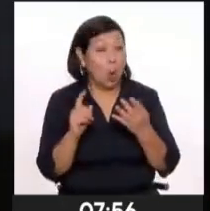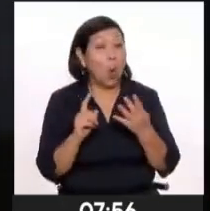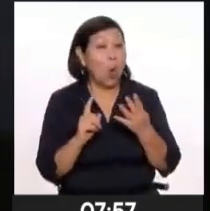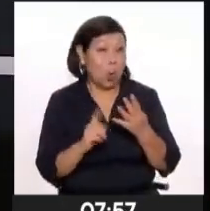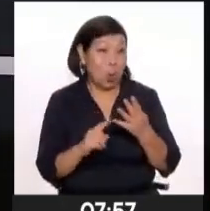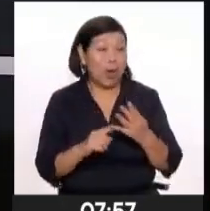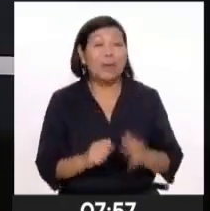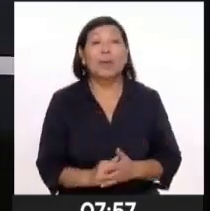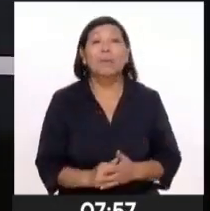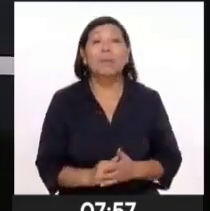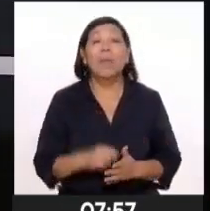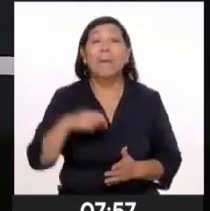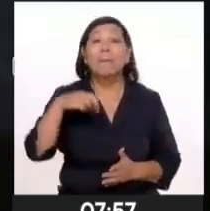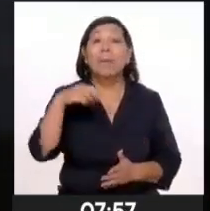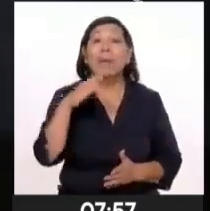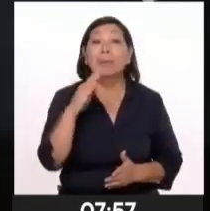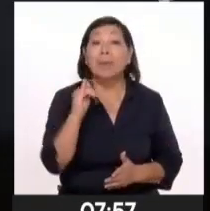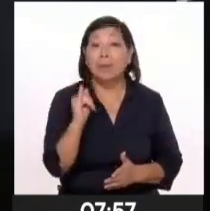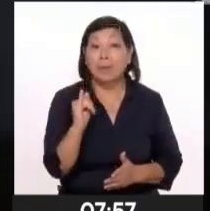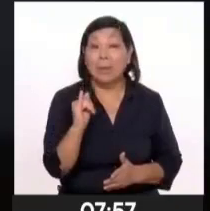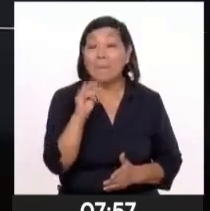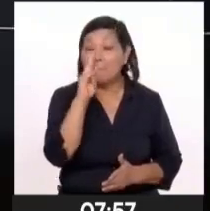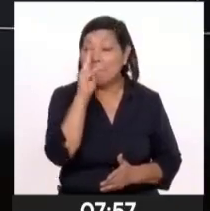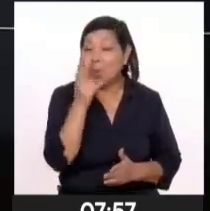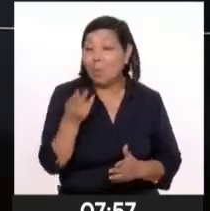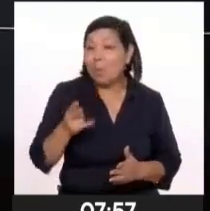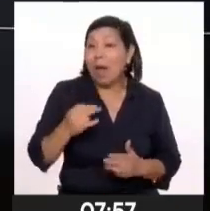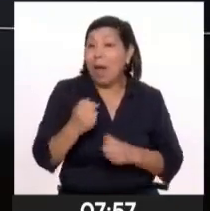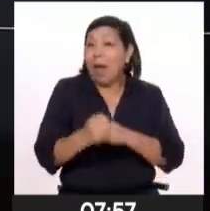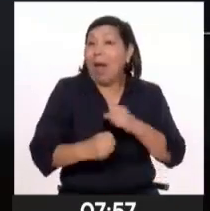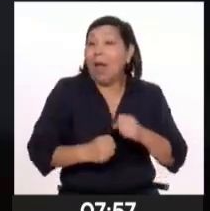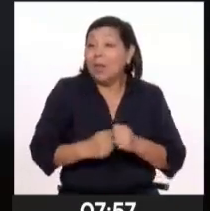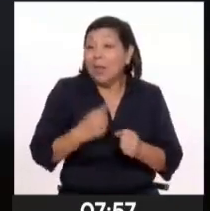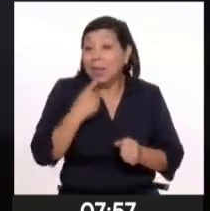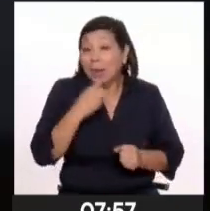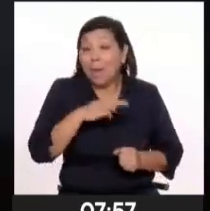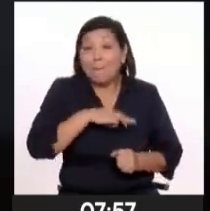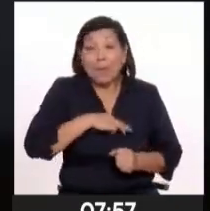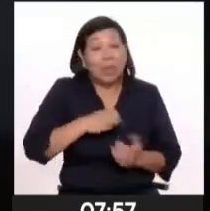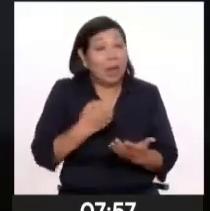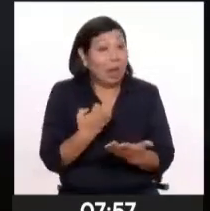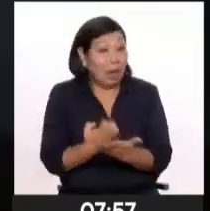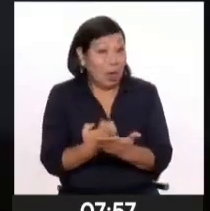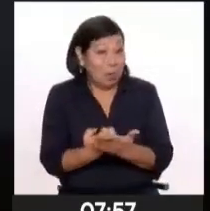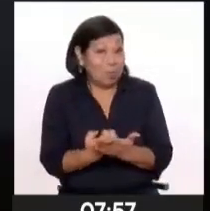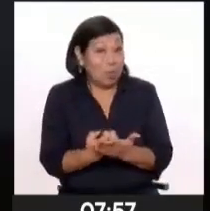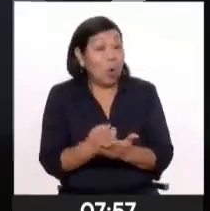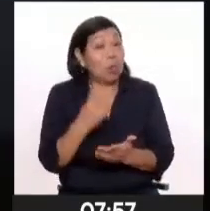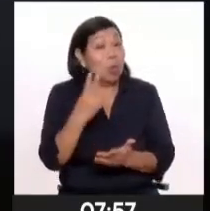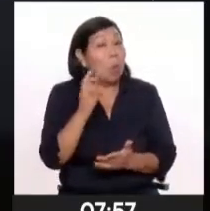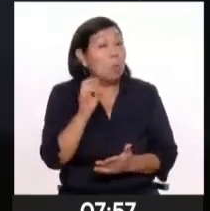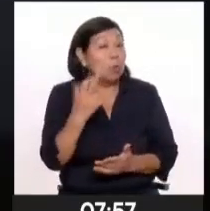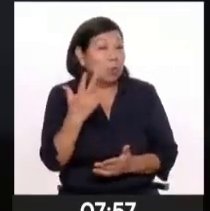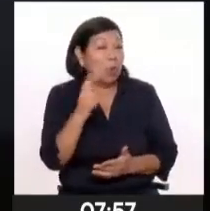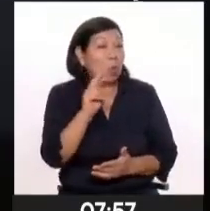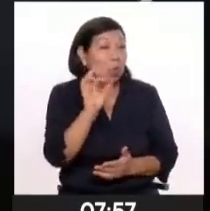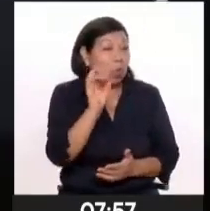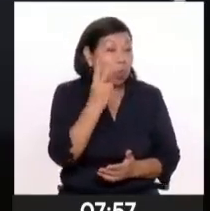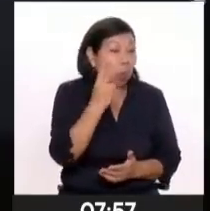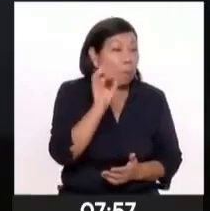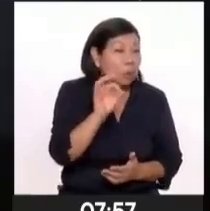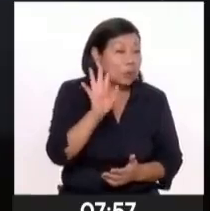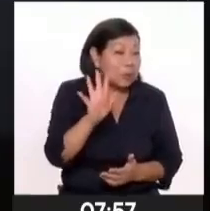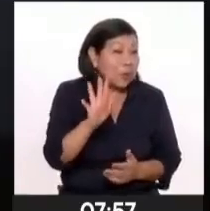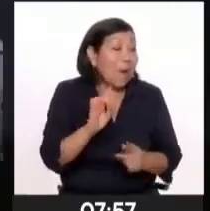la inflación, y el mercado de Estados Unidos es una alternativa para ello, expuso García Arbocó, de Xprime. La